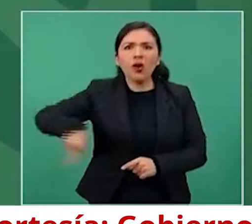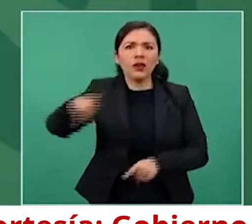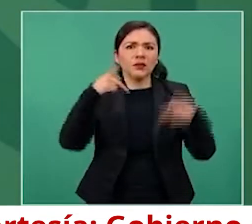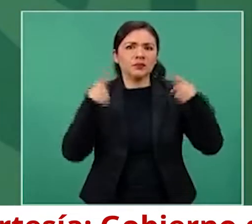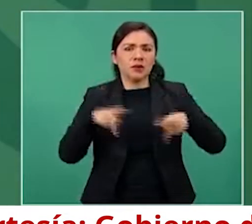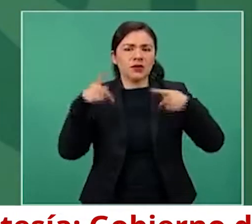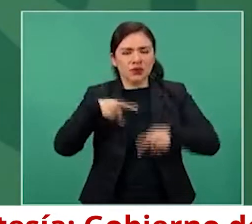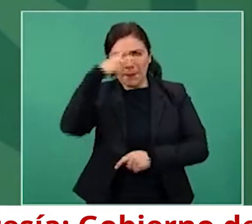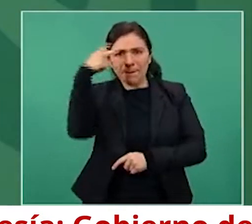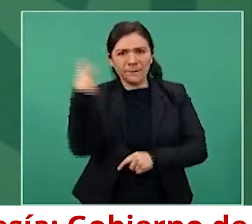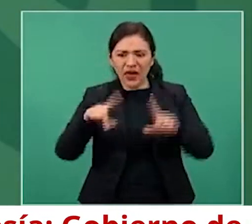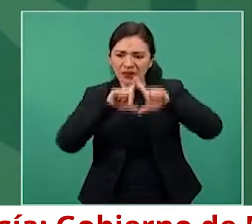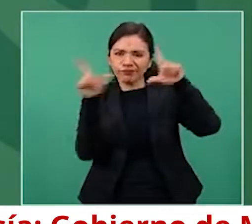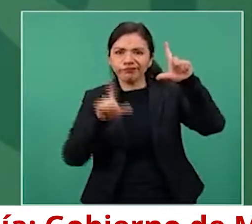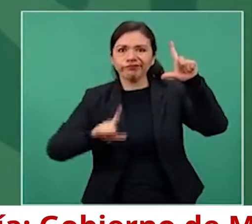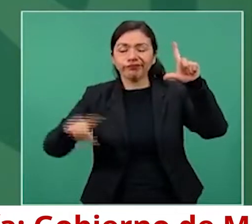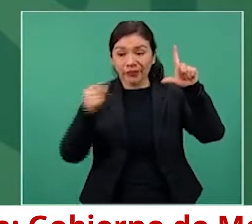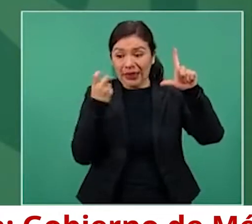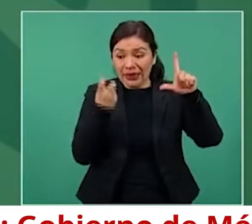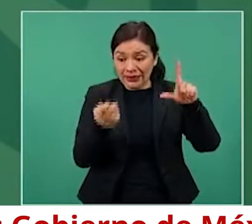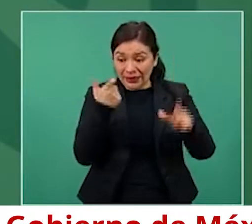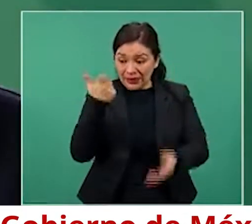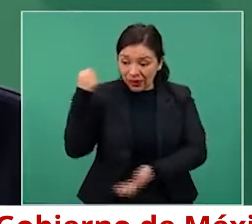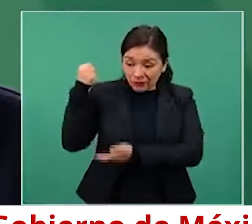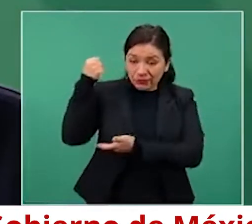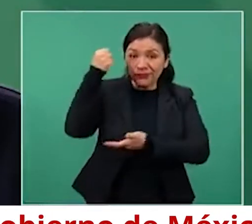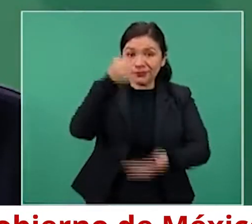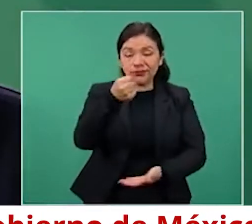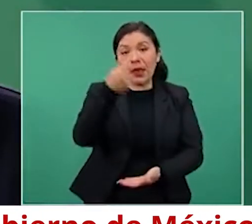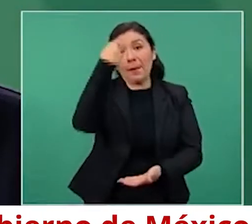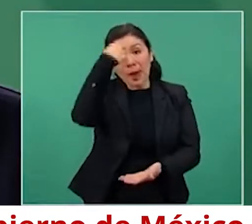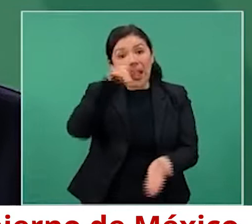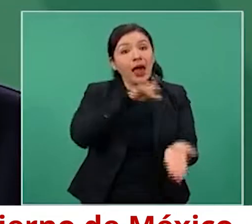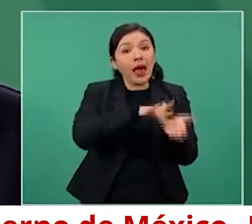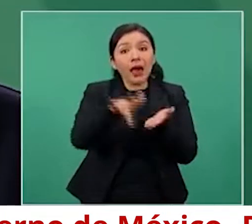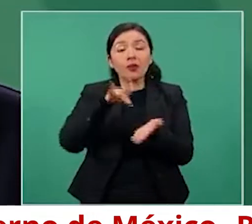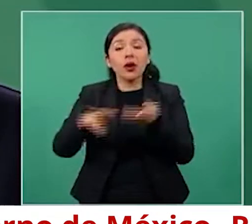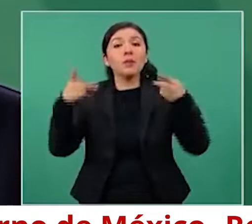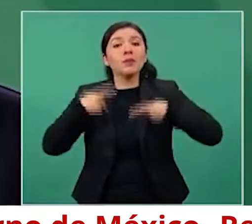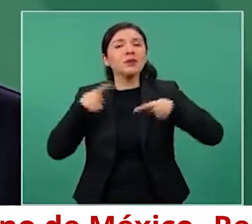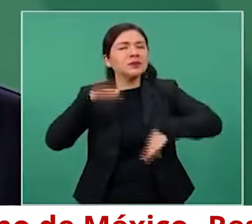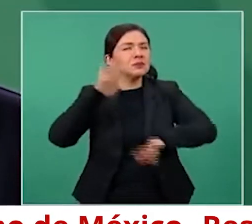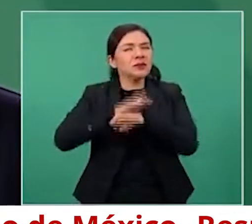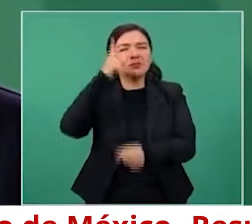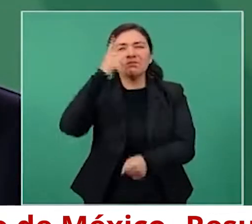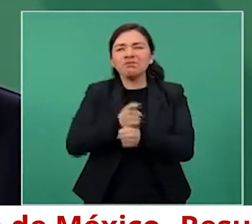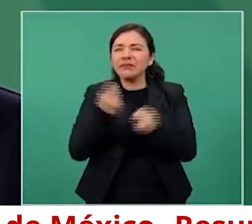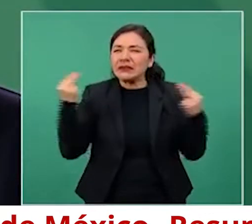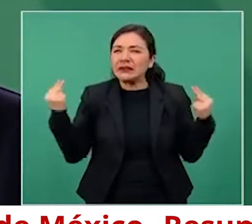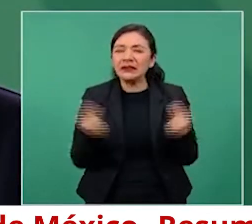dinero del pueblo, a apoyar a la gente que más lo necesita.